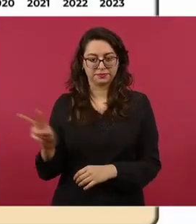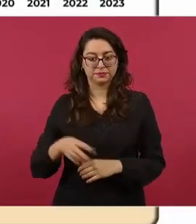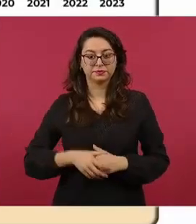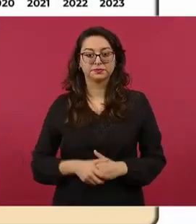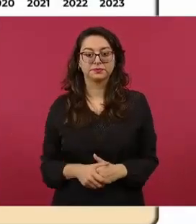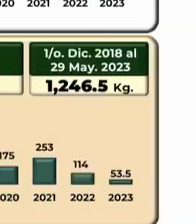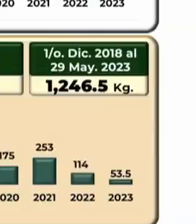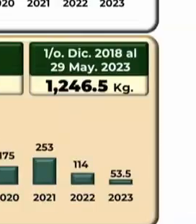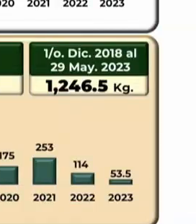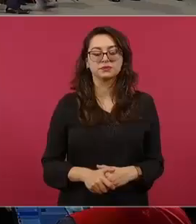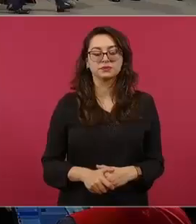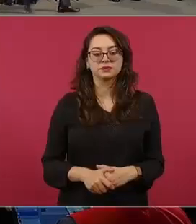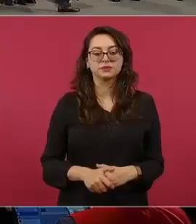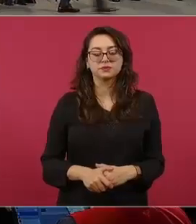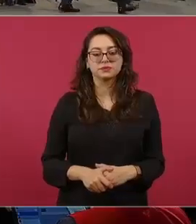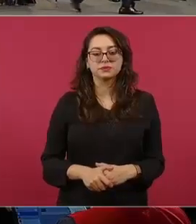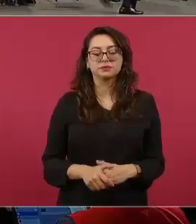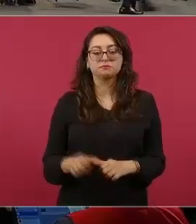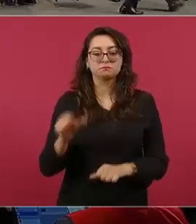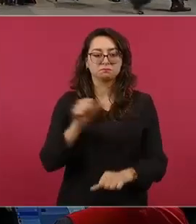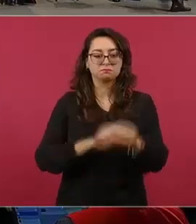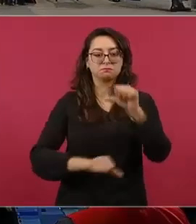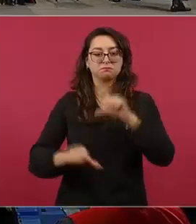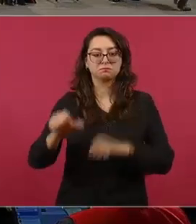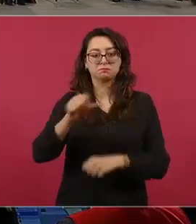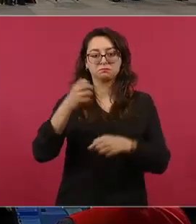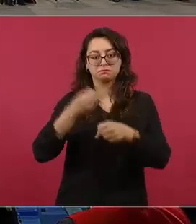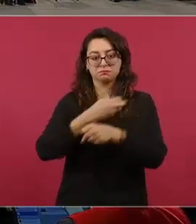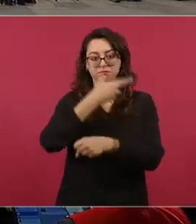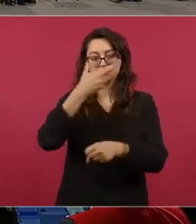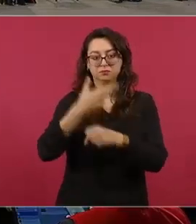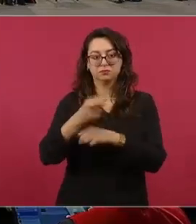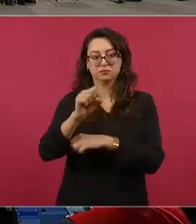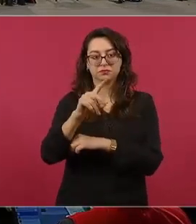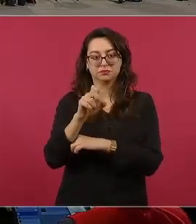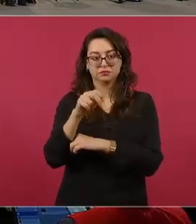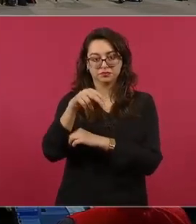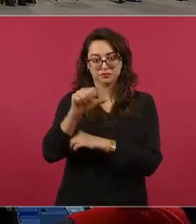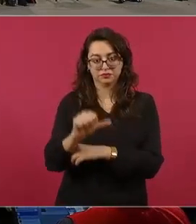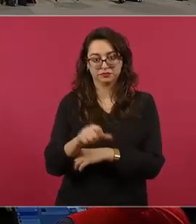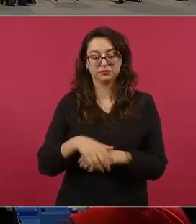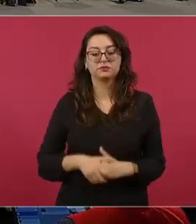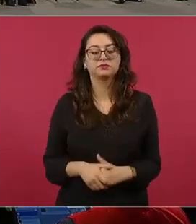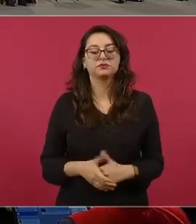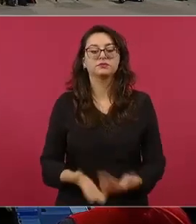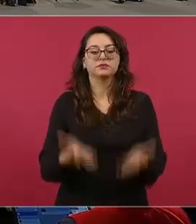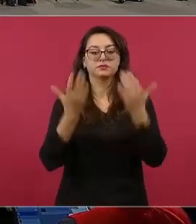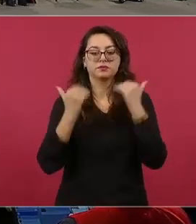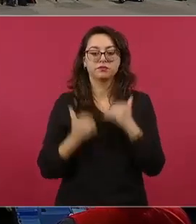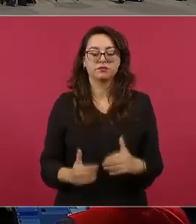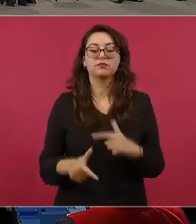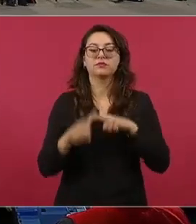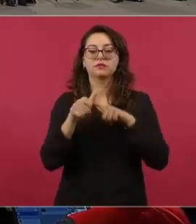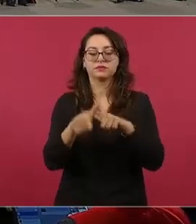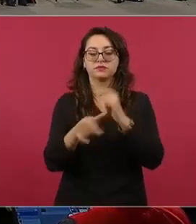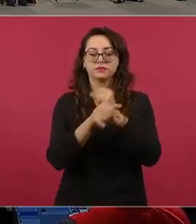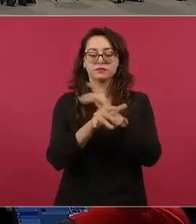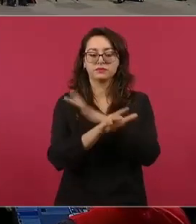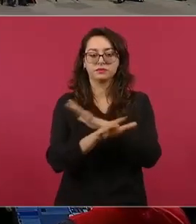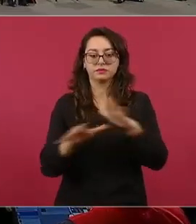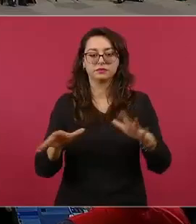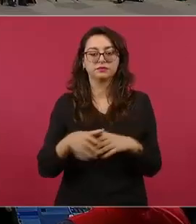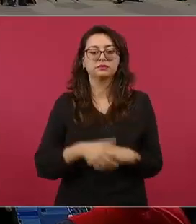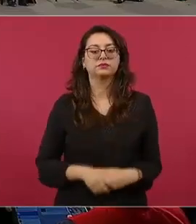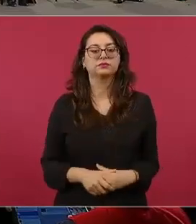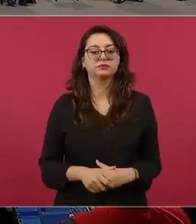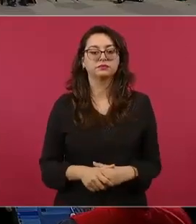y rescate, entre otras. Con su permiso, señor presidente. Continuamos con el informe de Seguridad Conjunto. Adelante, por favor. Aquí tenemos los